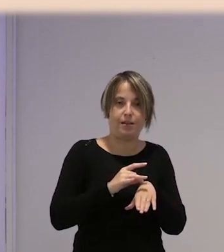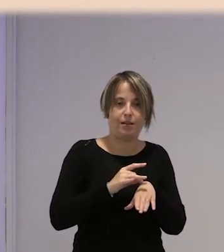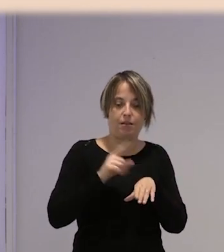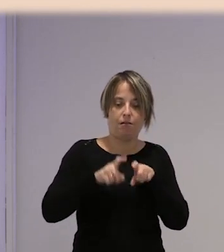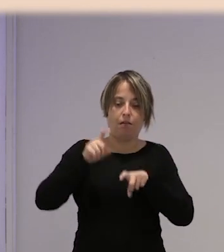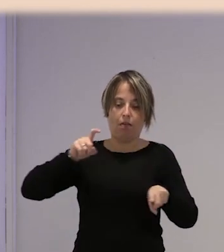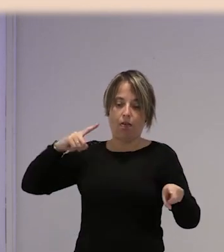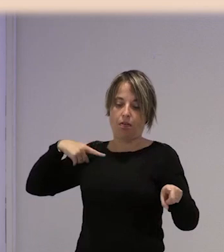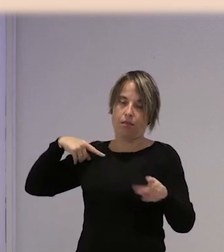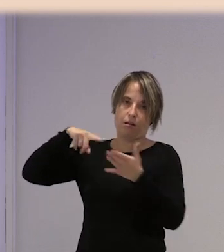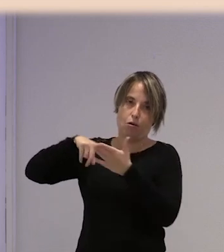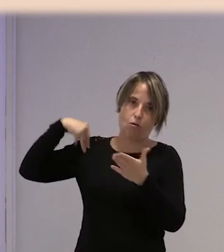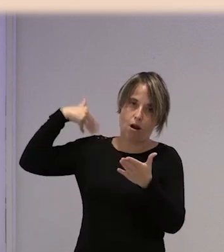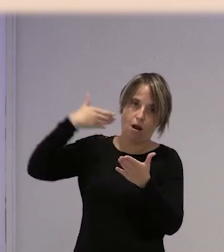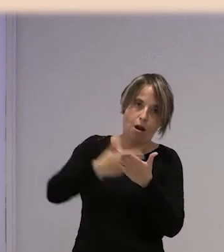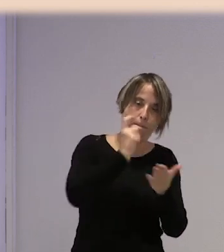retroactivo, ¿no? Pero,